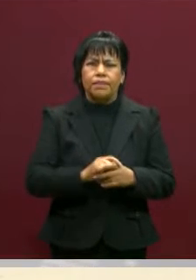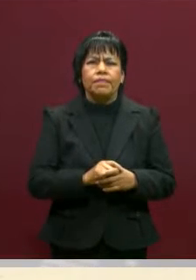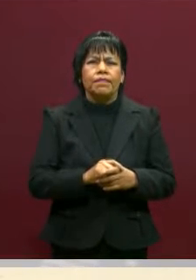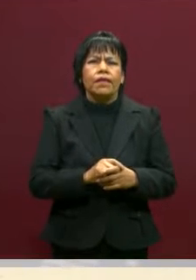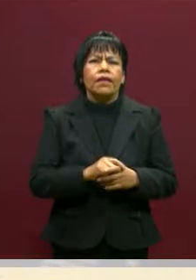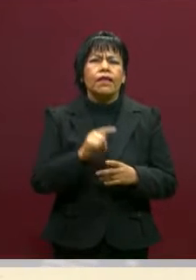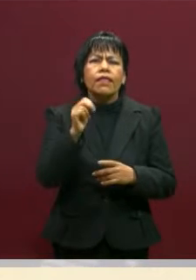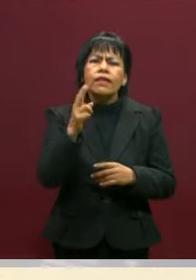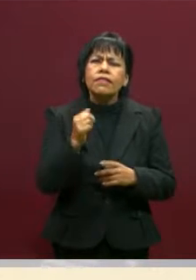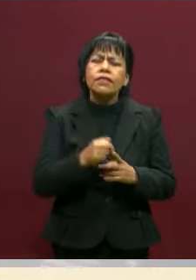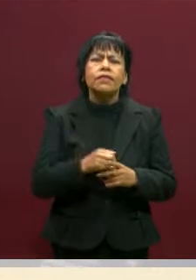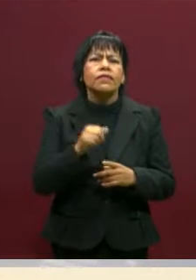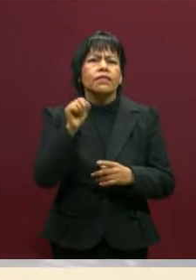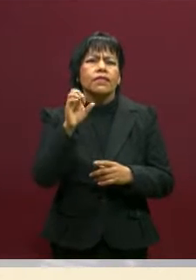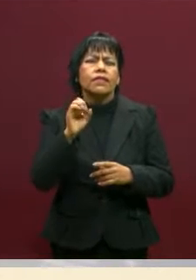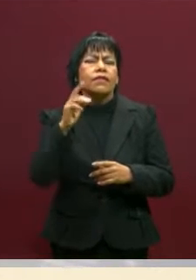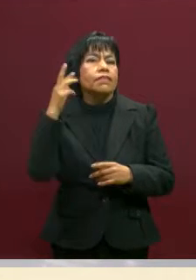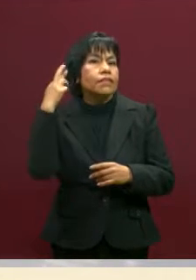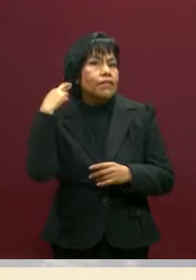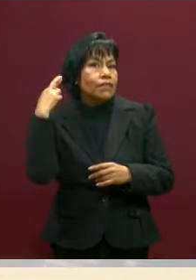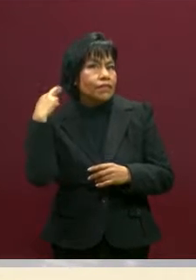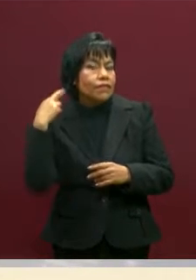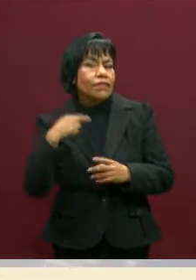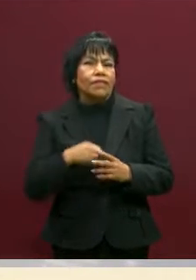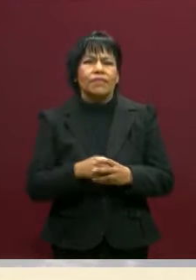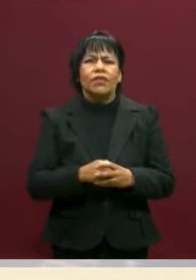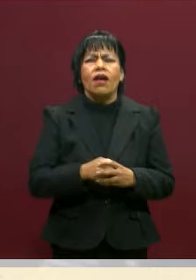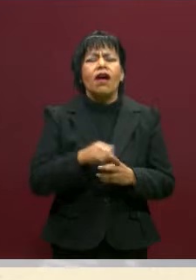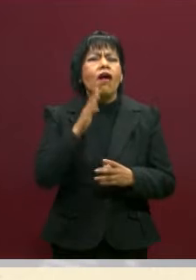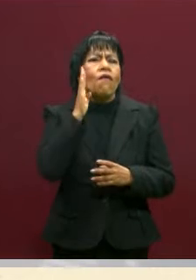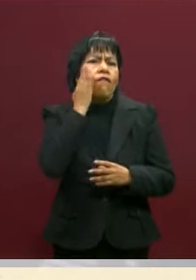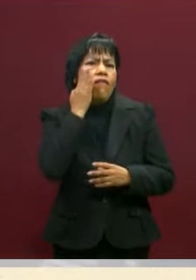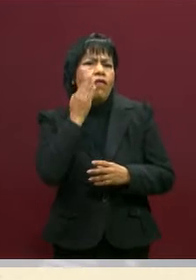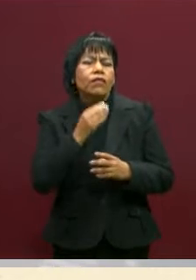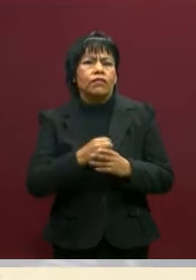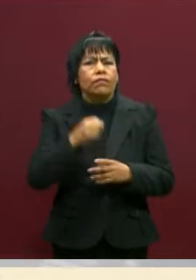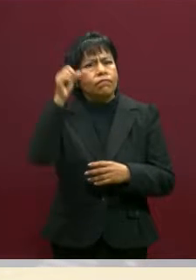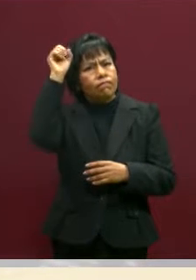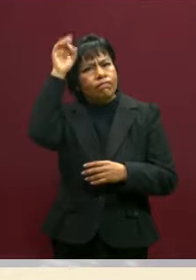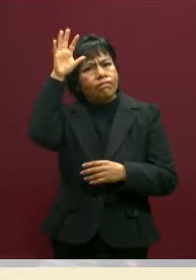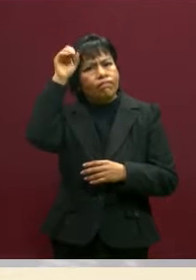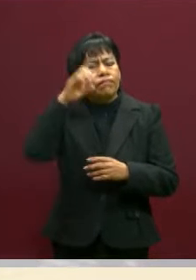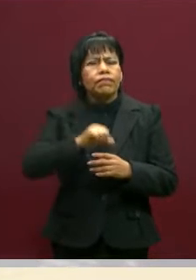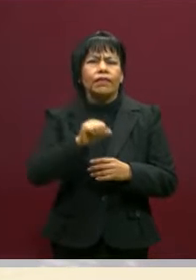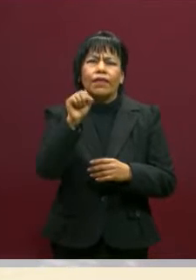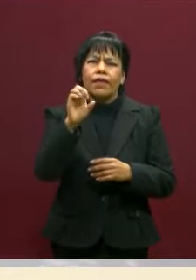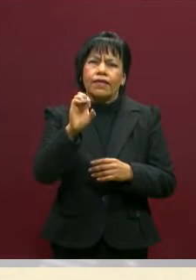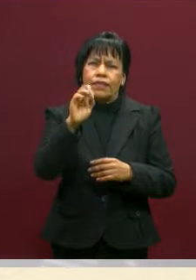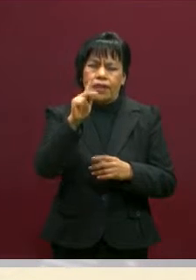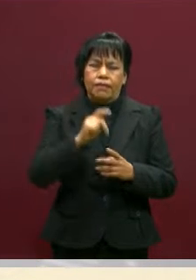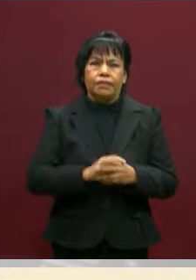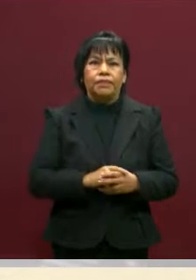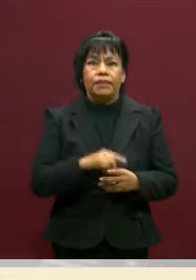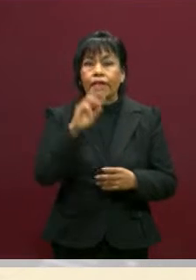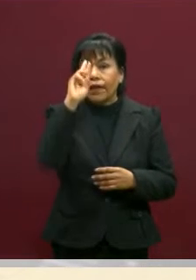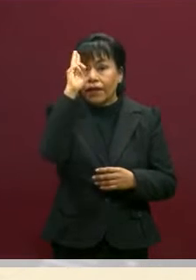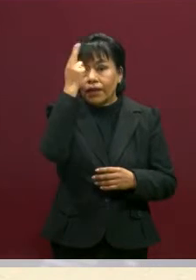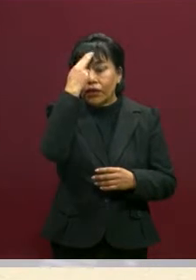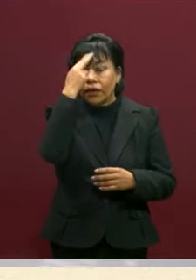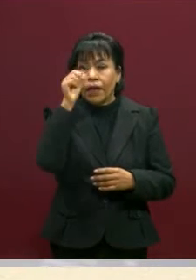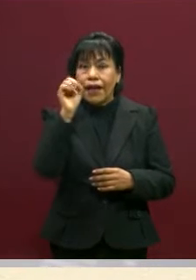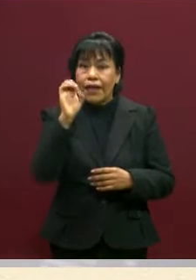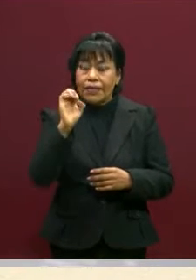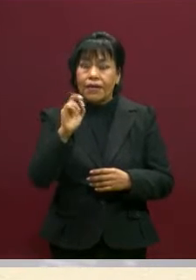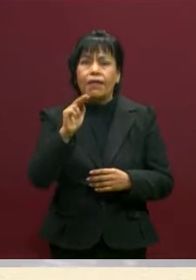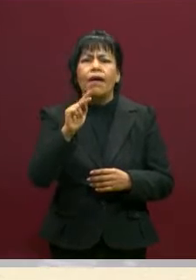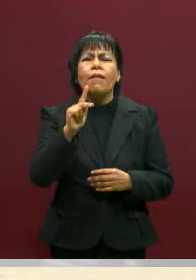CET Radio y de la red estatal de radiodifusoras, al igual que a través de Facebook en vivo de la Secretaría de Educación. Recordarles que la Secretaría pone